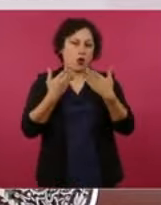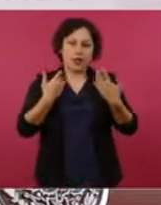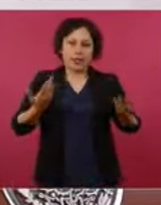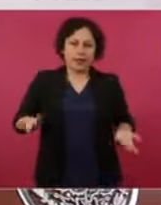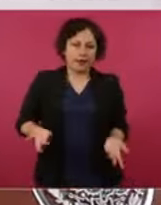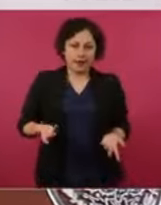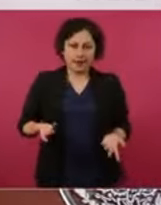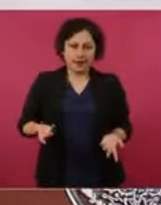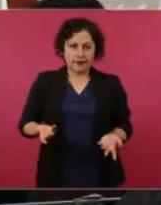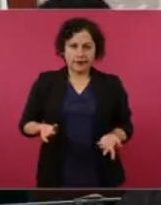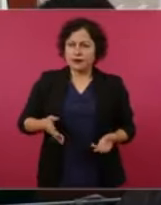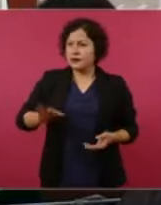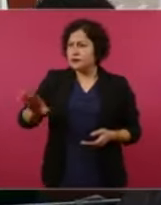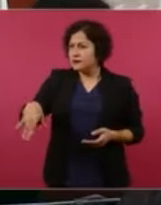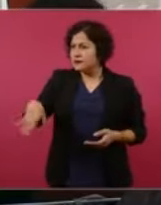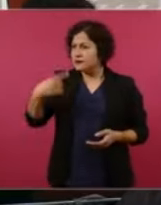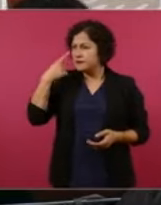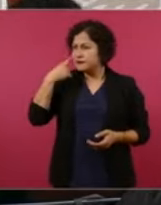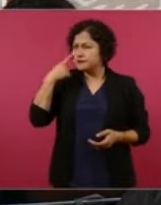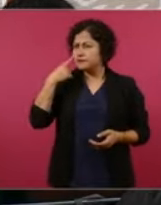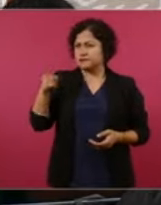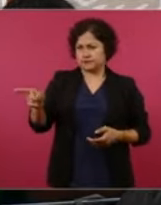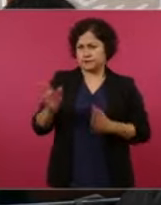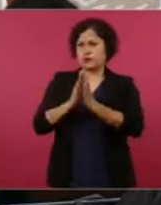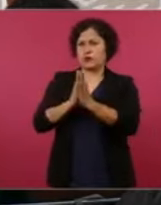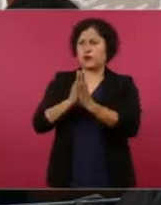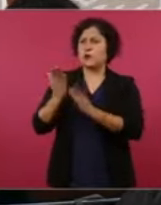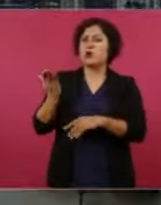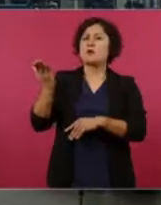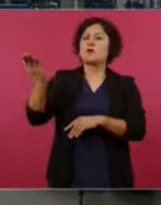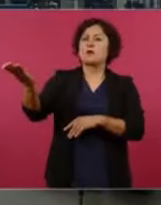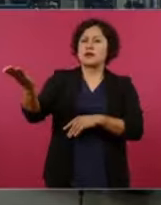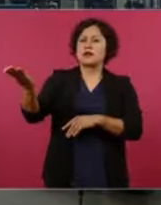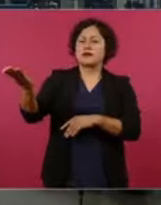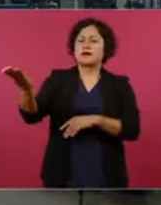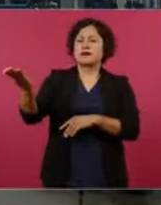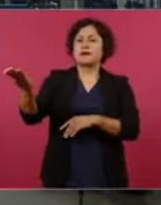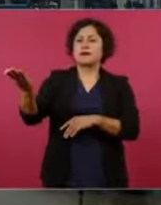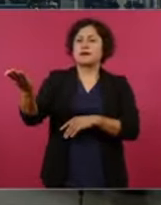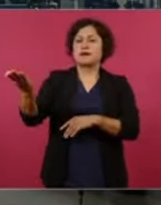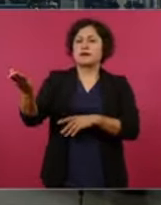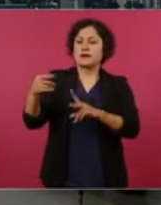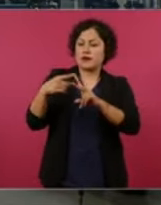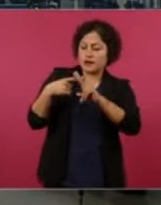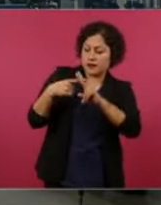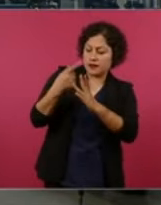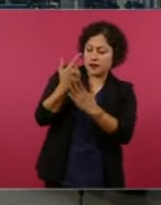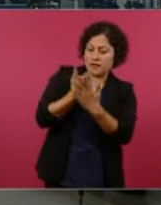no te demandan el número de bancos que hay,